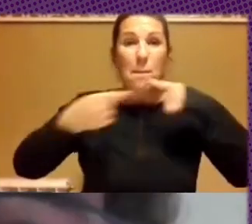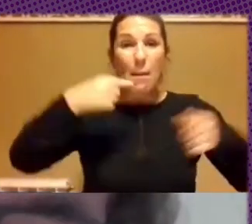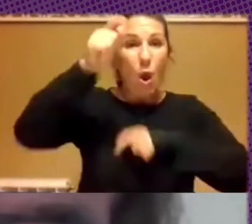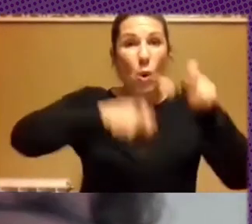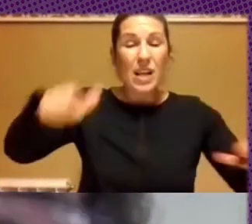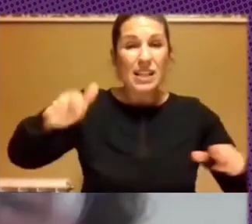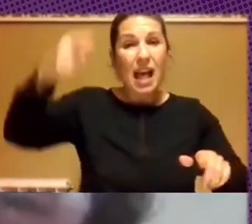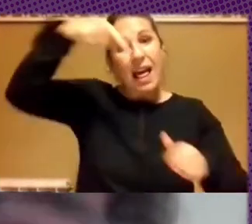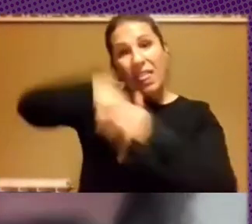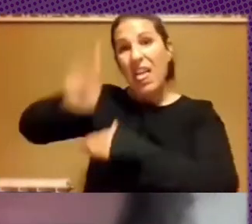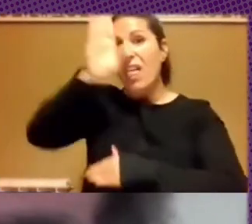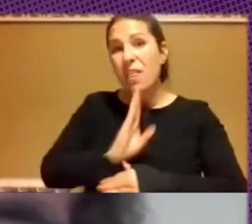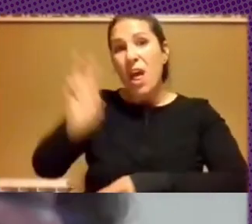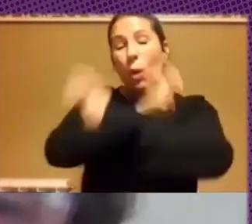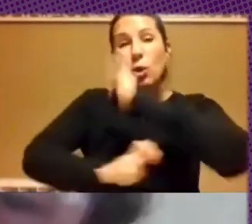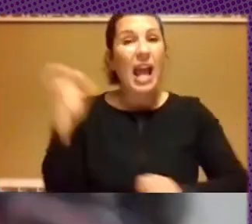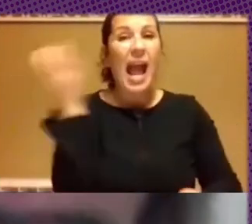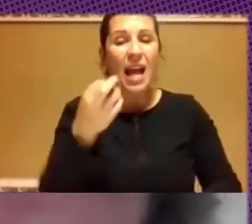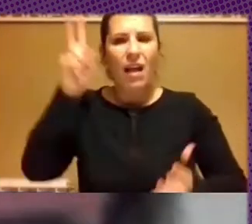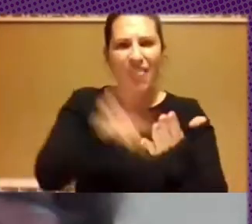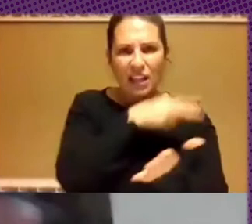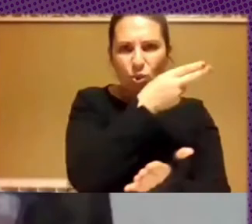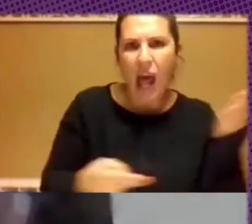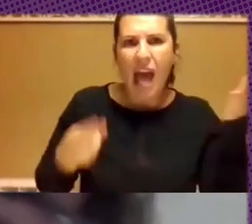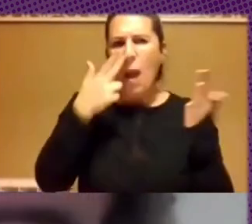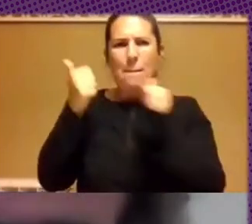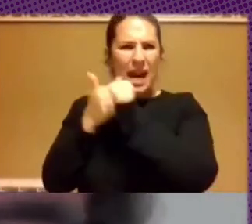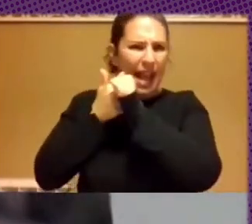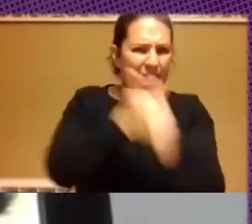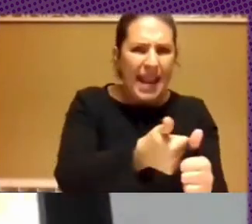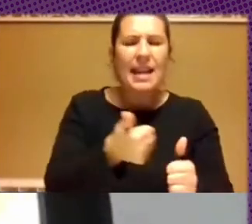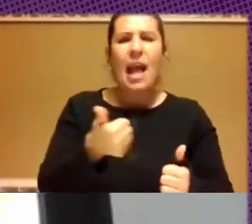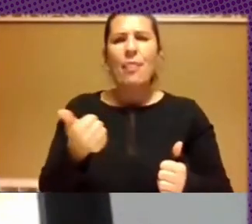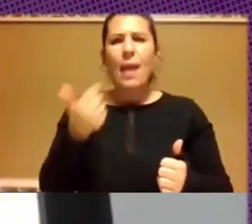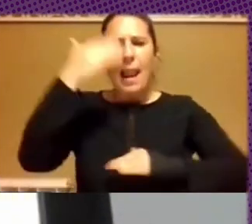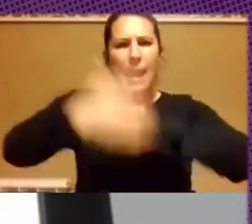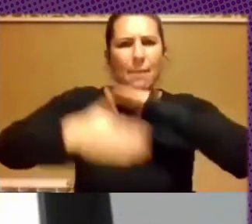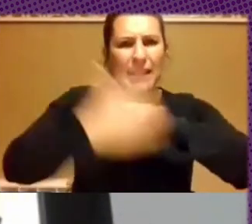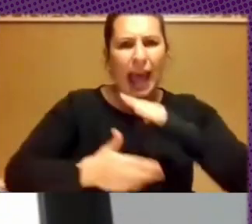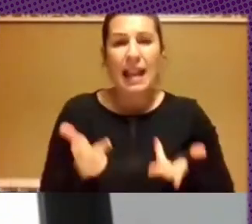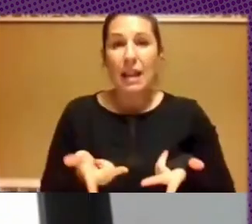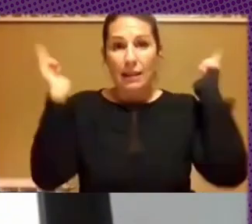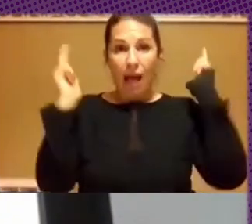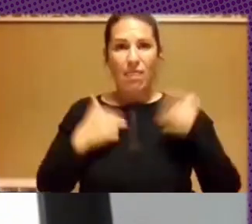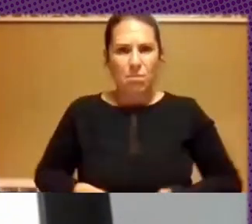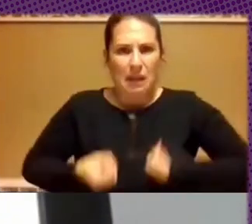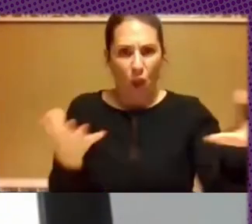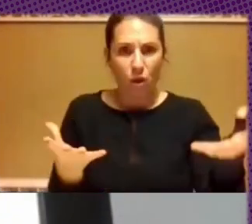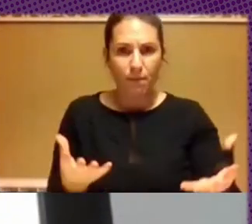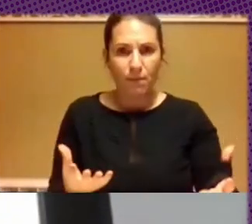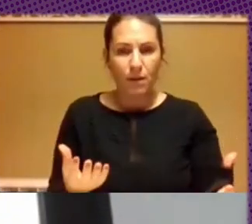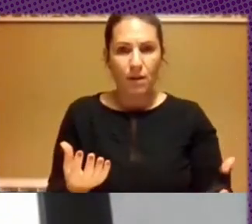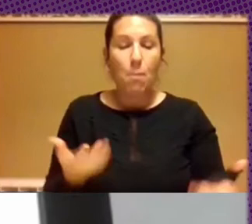búsqueda de qué? De censurar, de perseguir, de limitar la libertad de expresión. Lo